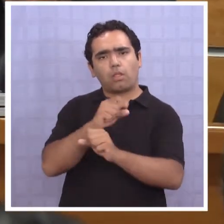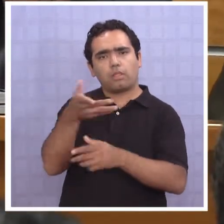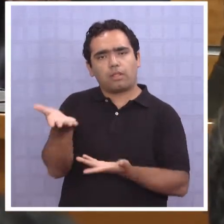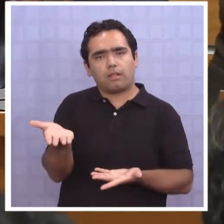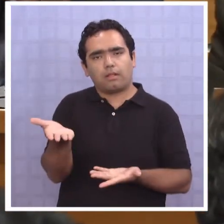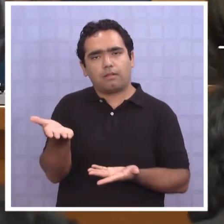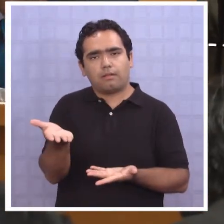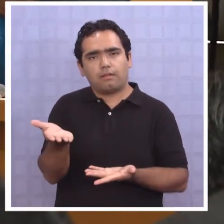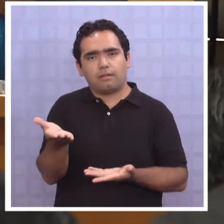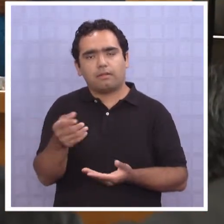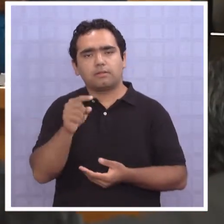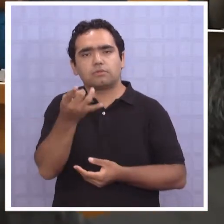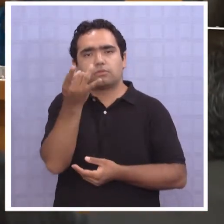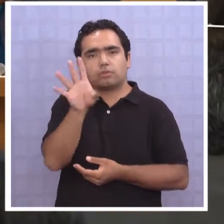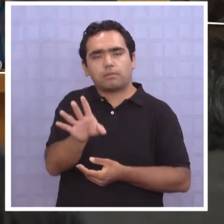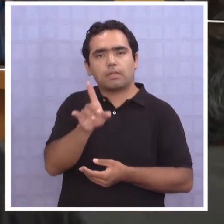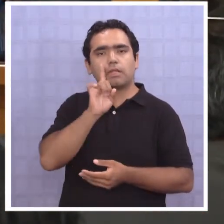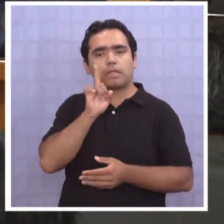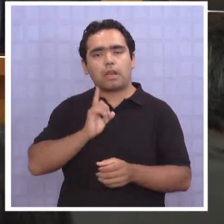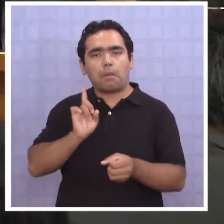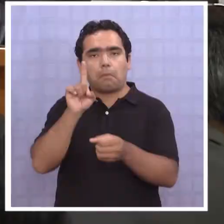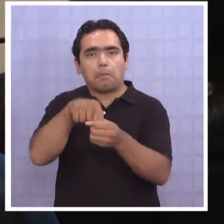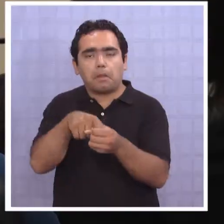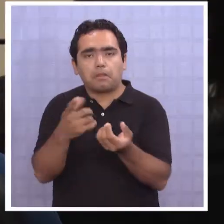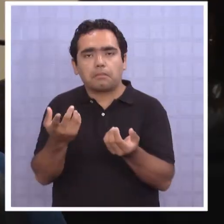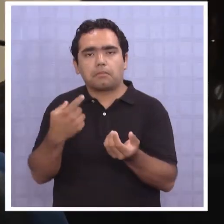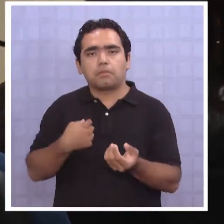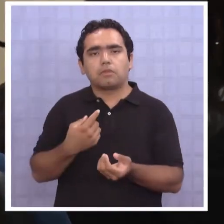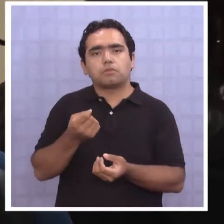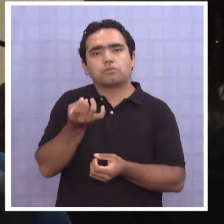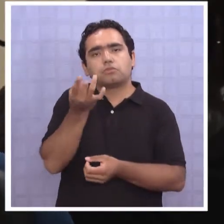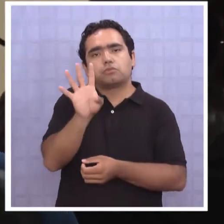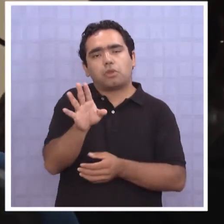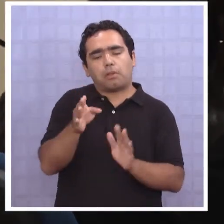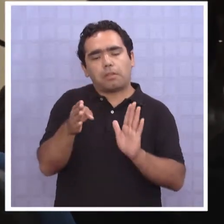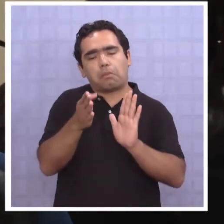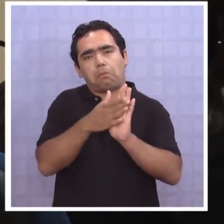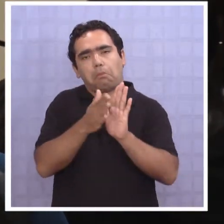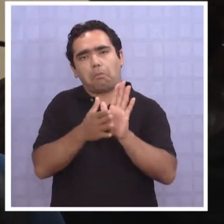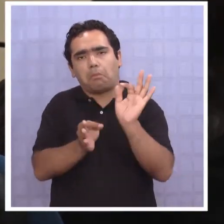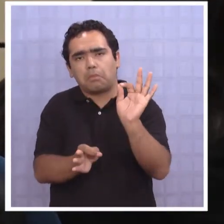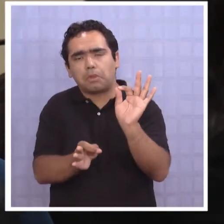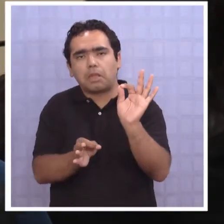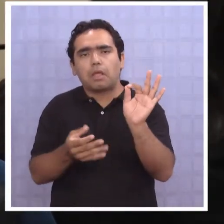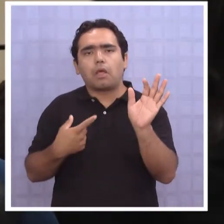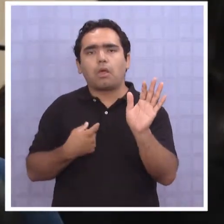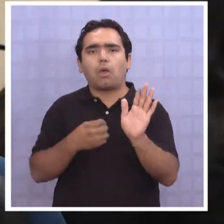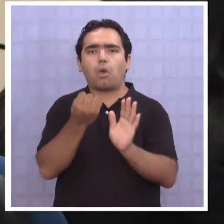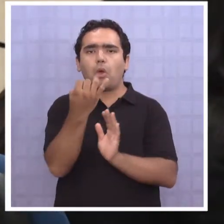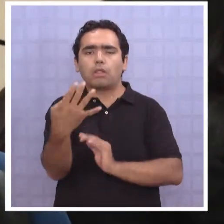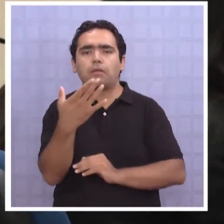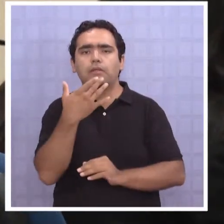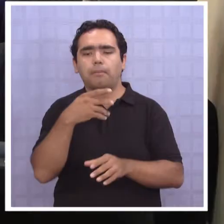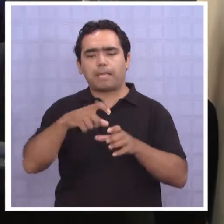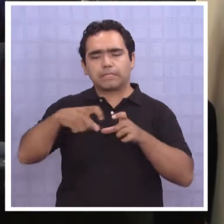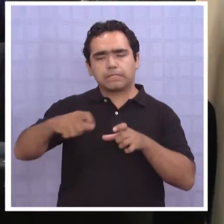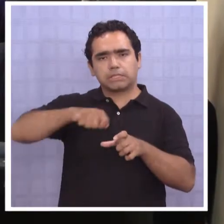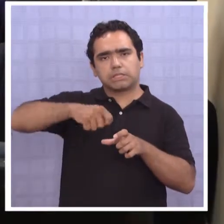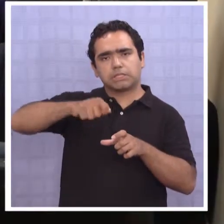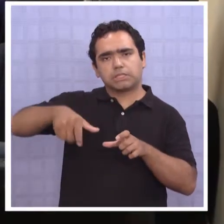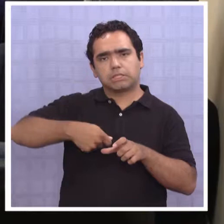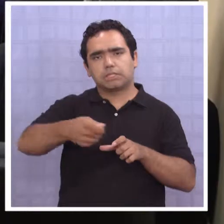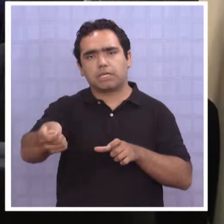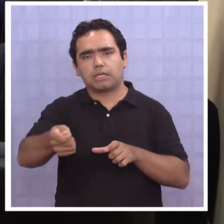solamente estaría su participación relacionada con comprobantes contables y cheques. Los mismos abogados